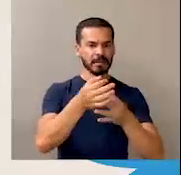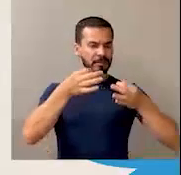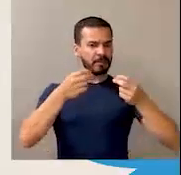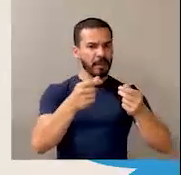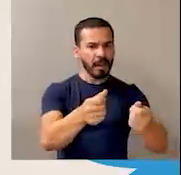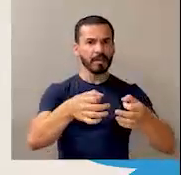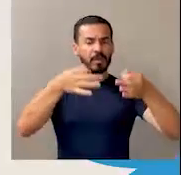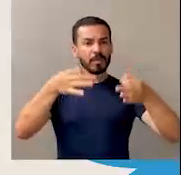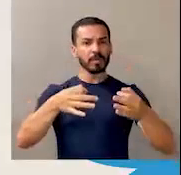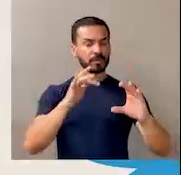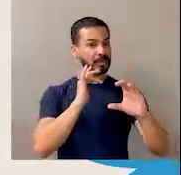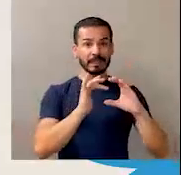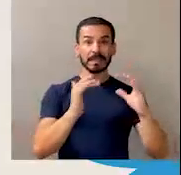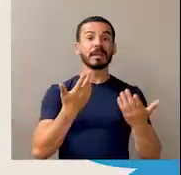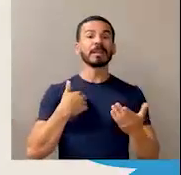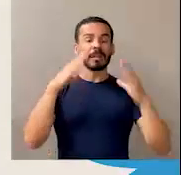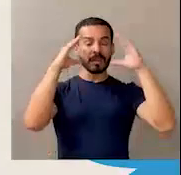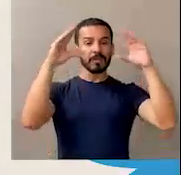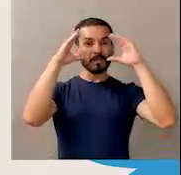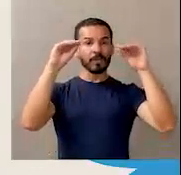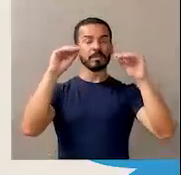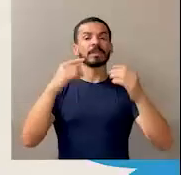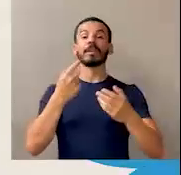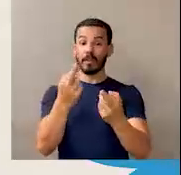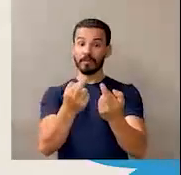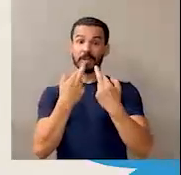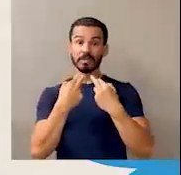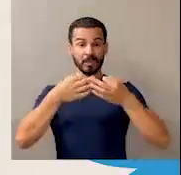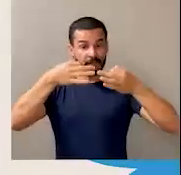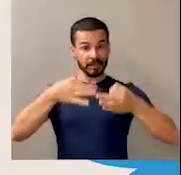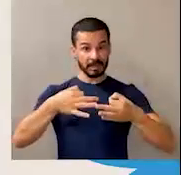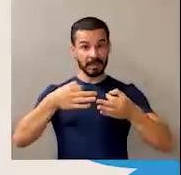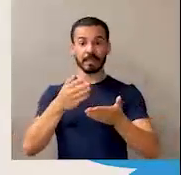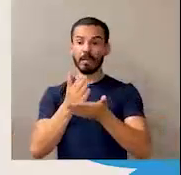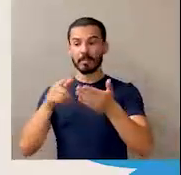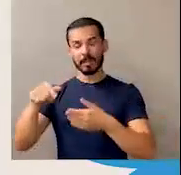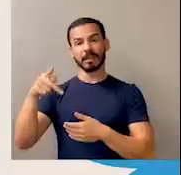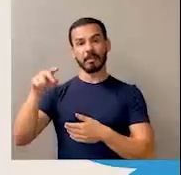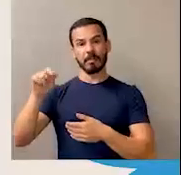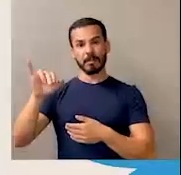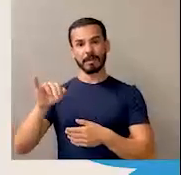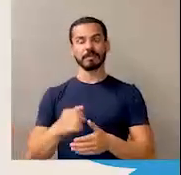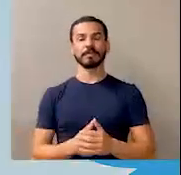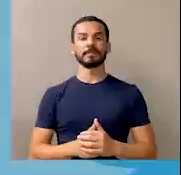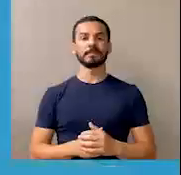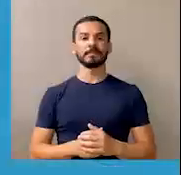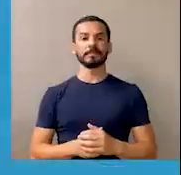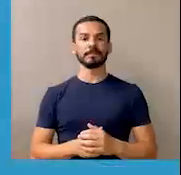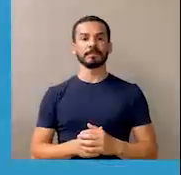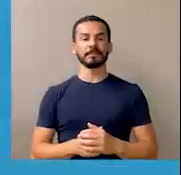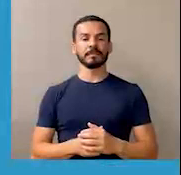ágil, oportuno y transparente a la información y una respuesta eficiente y eficaz por parte de la institución.